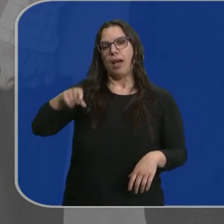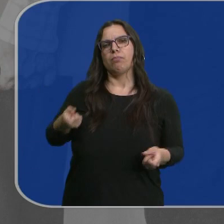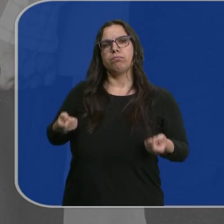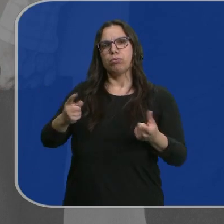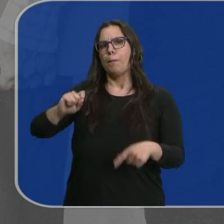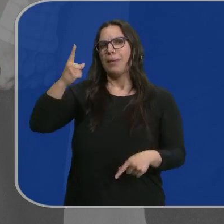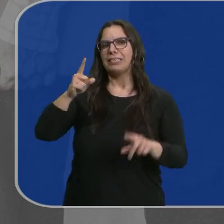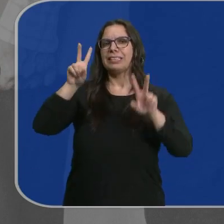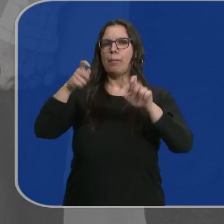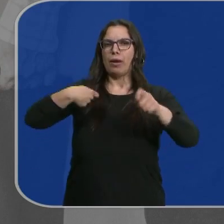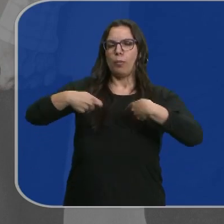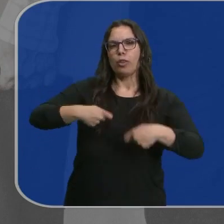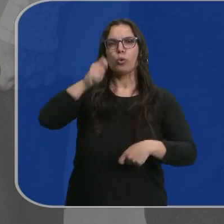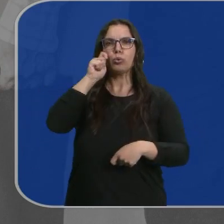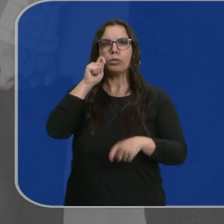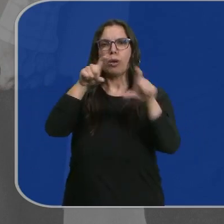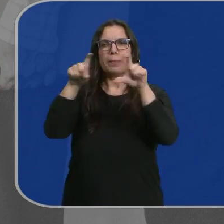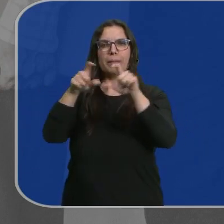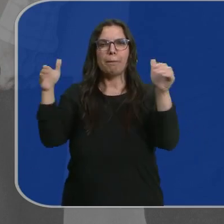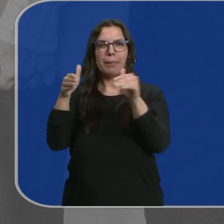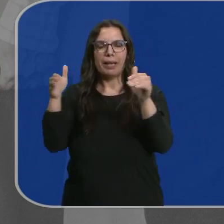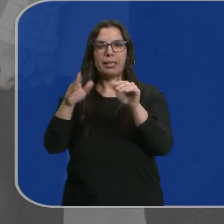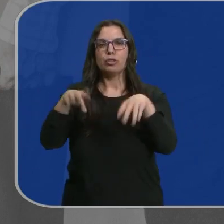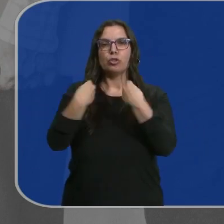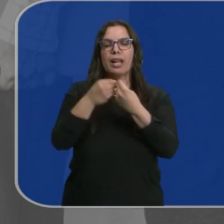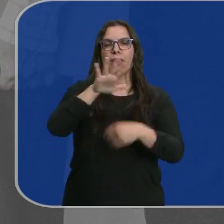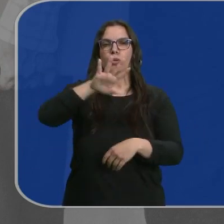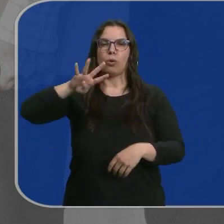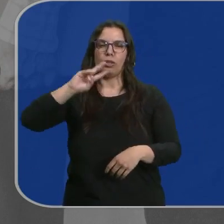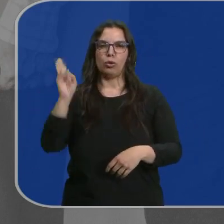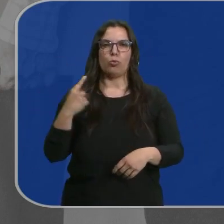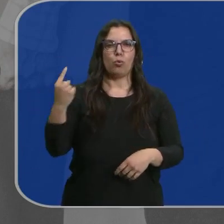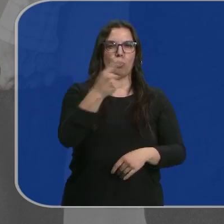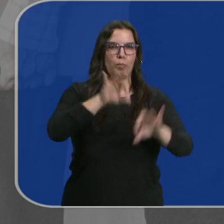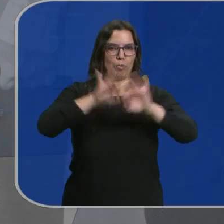más ha destinado a comercio, turismo y pequeñas empresas, con 54 euros.